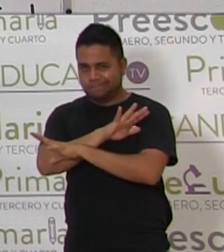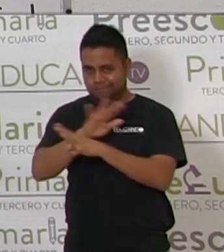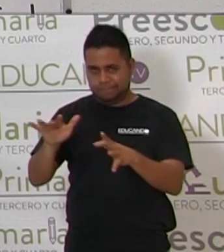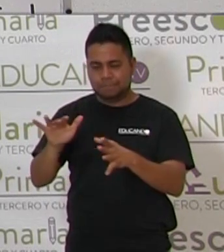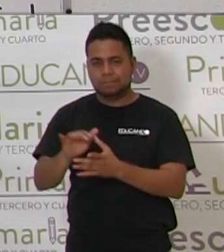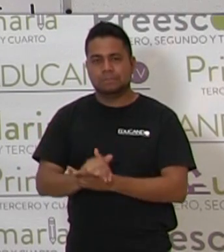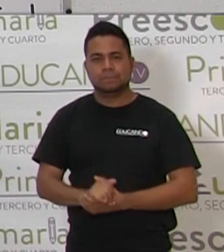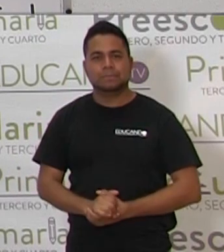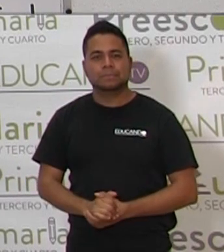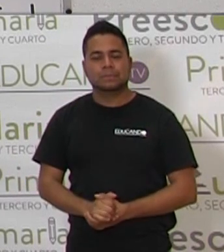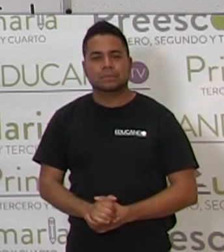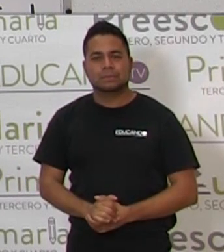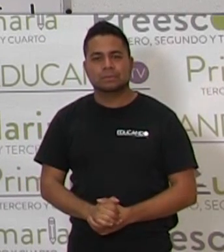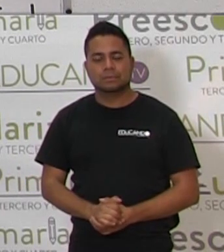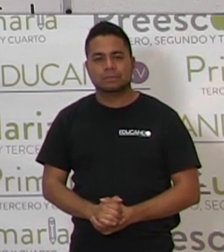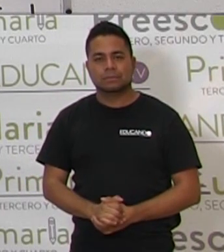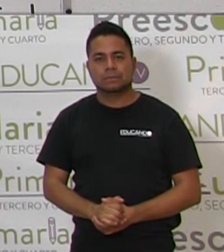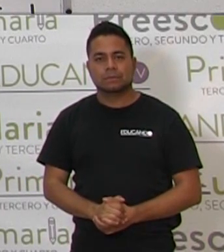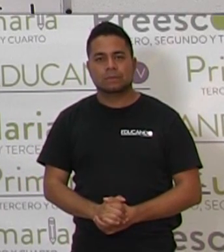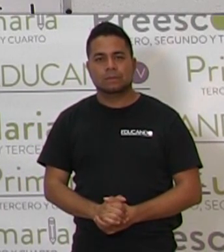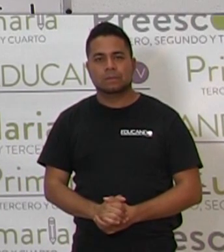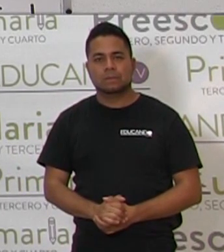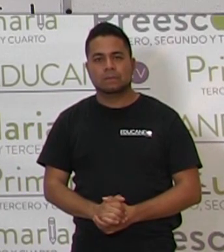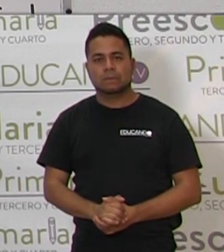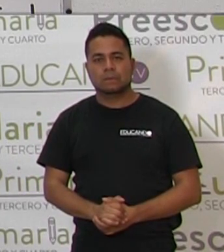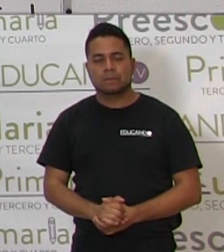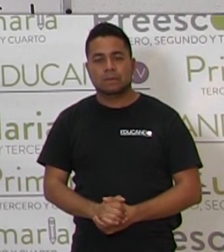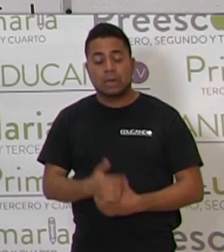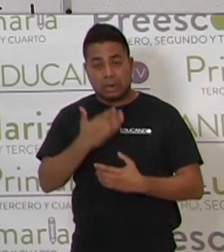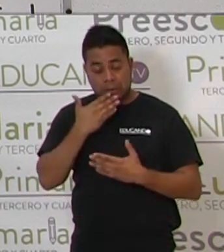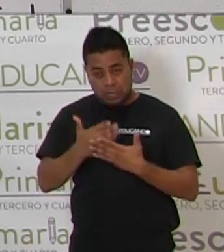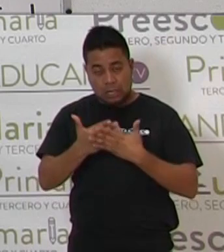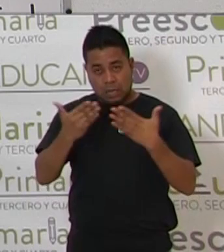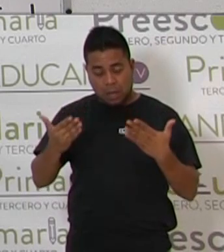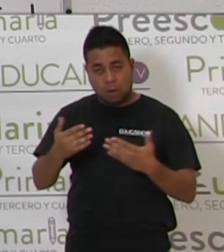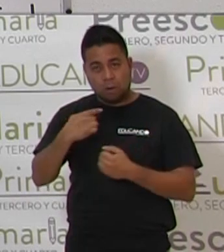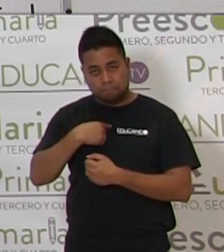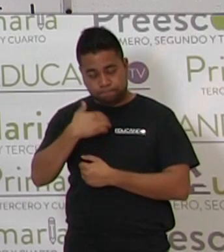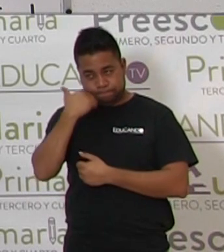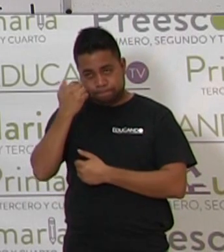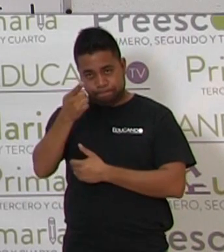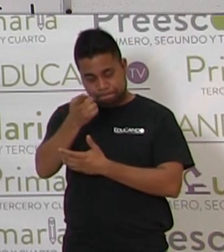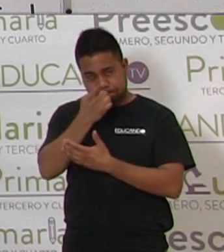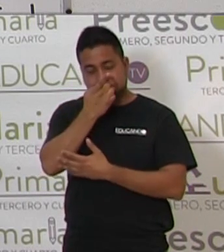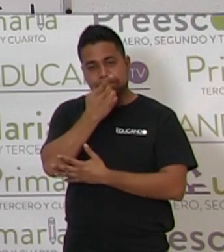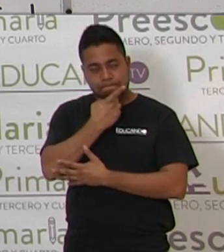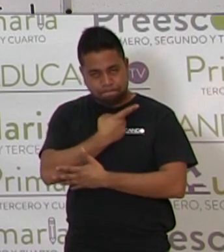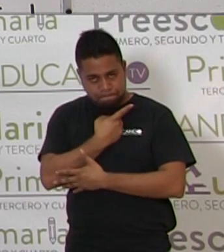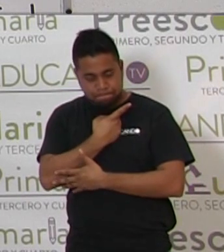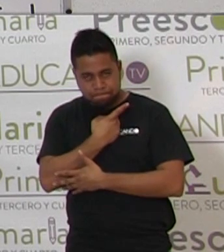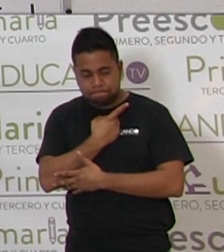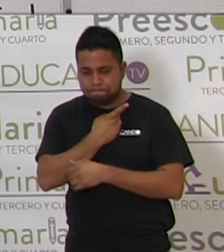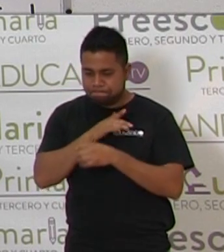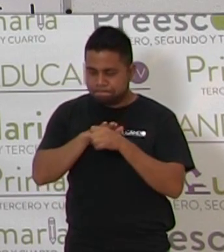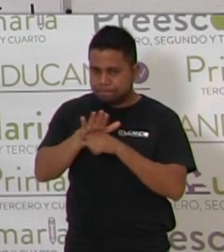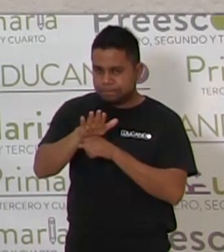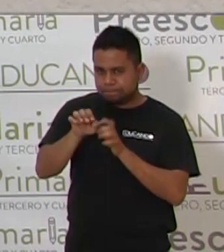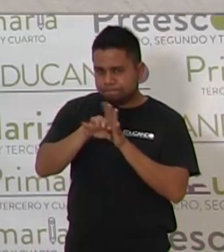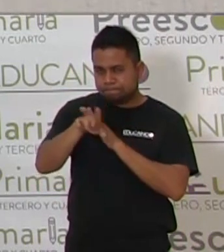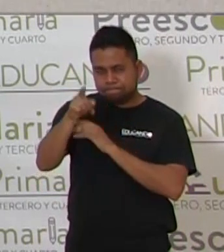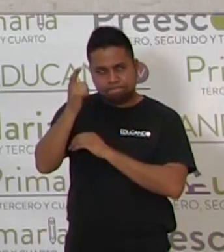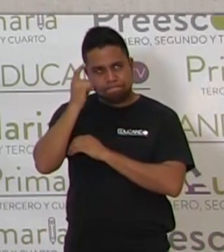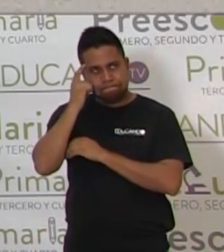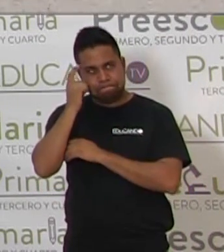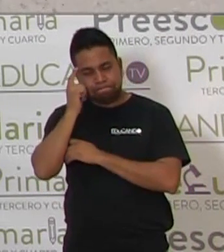Y ahora, quiero que me digas nada más una palabra para